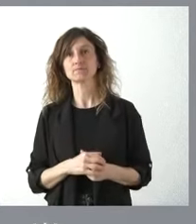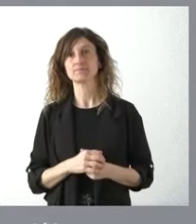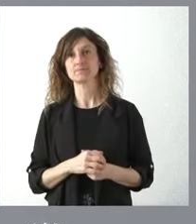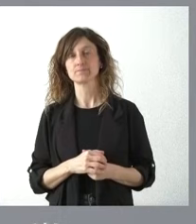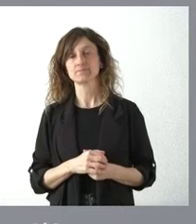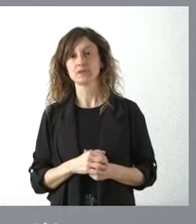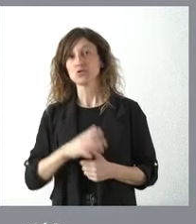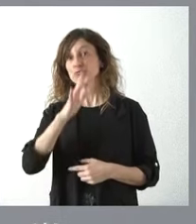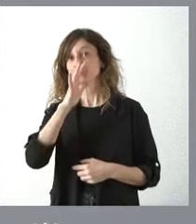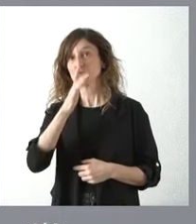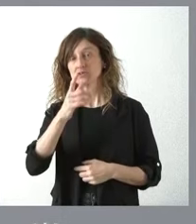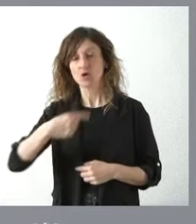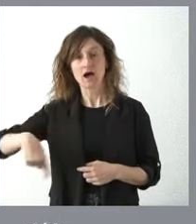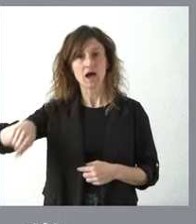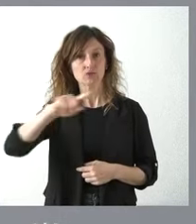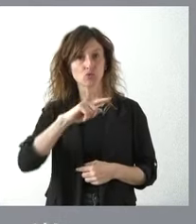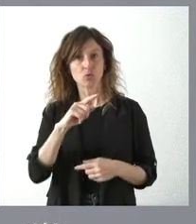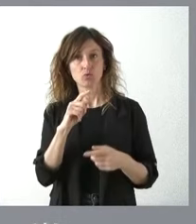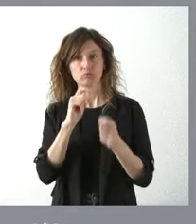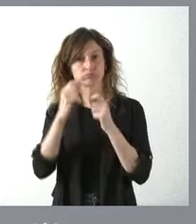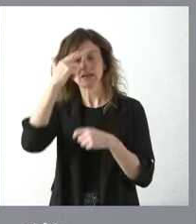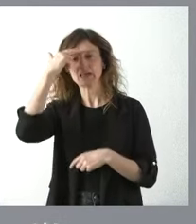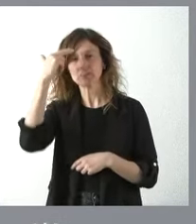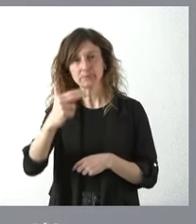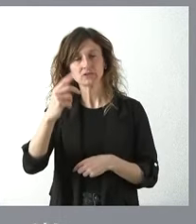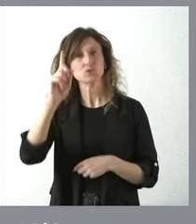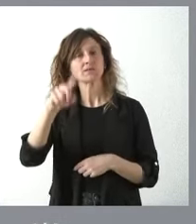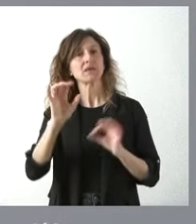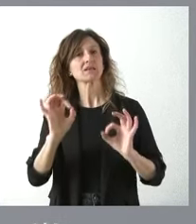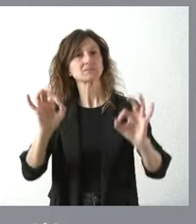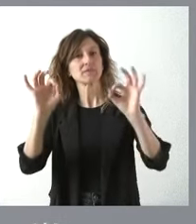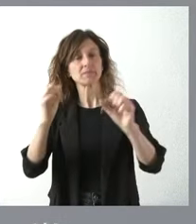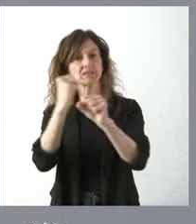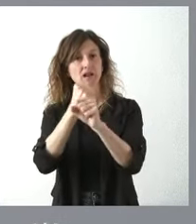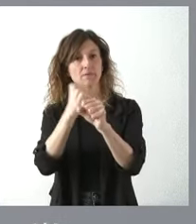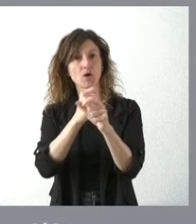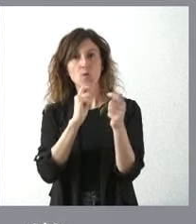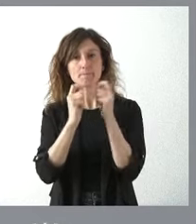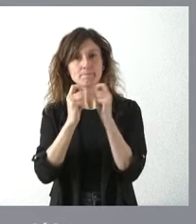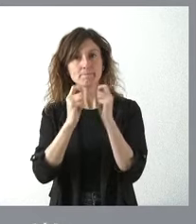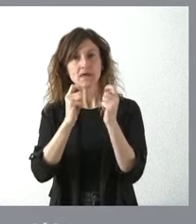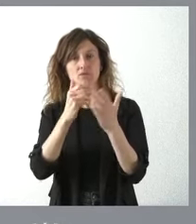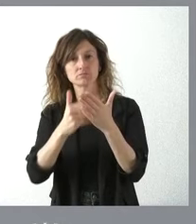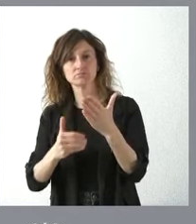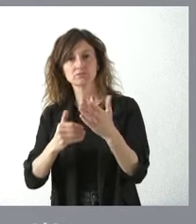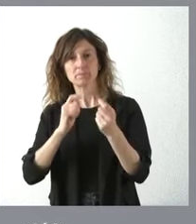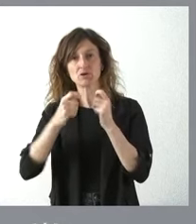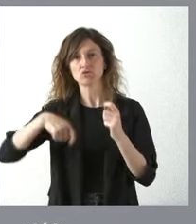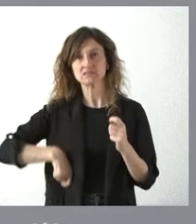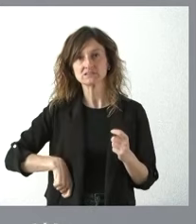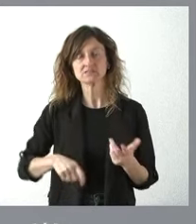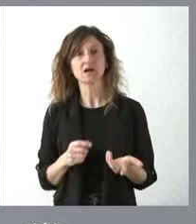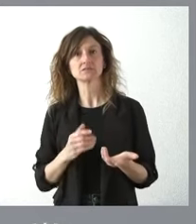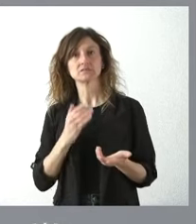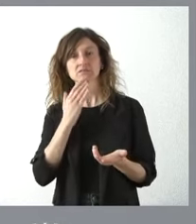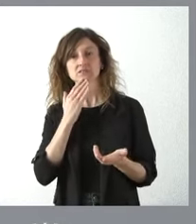y por tanto a todos ellos les respetamos y respetamos especialmente el trabajo de los medios de comunicación y de los periodistas y cualquier elemento que